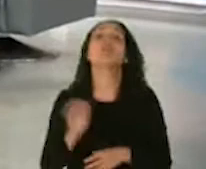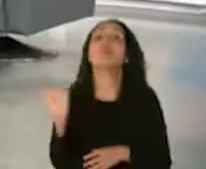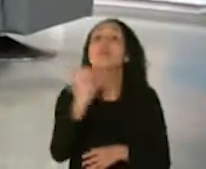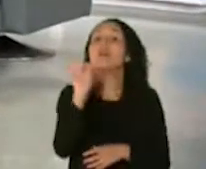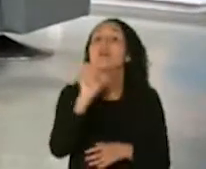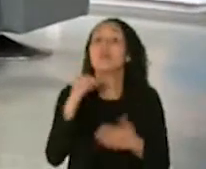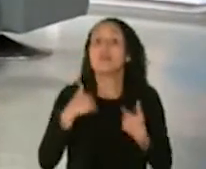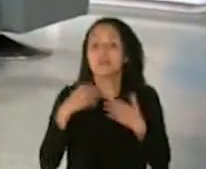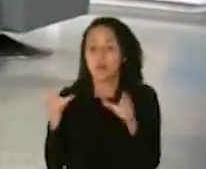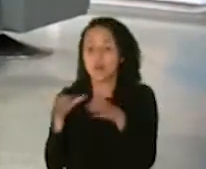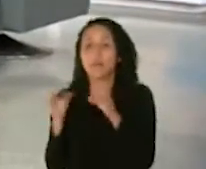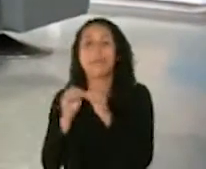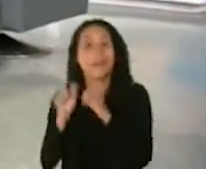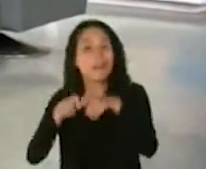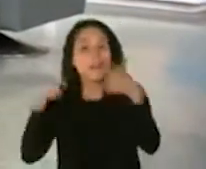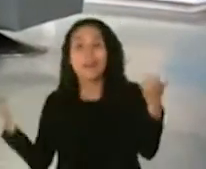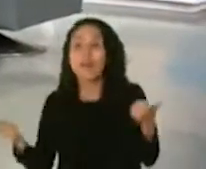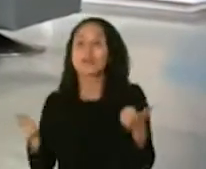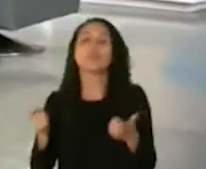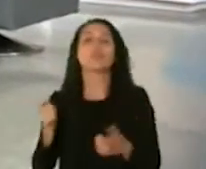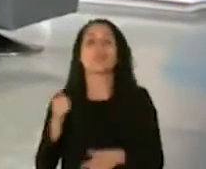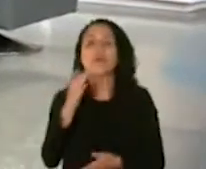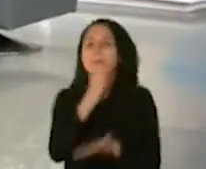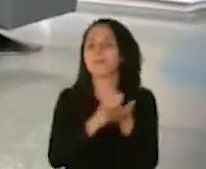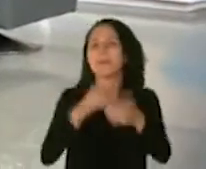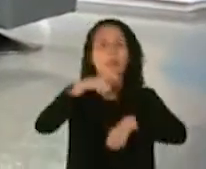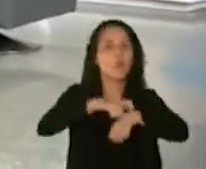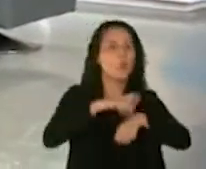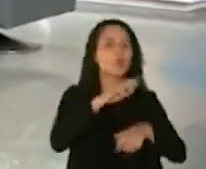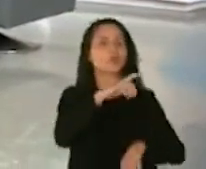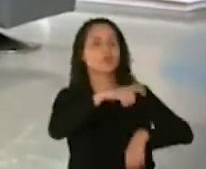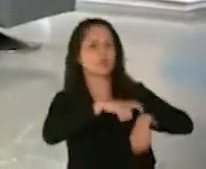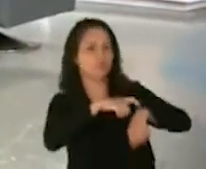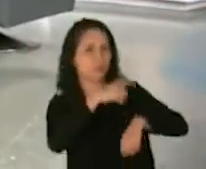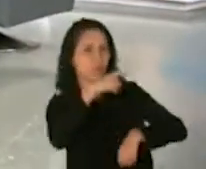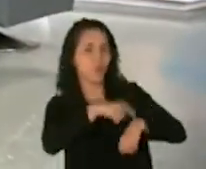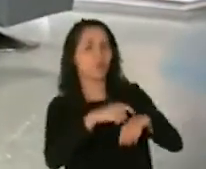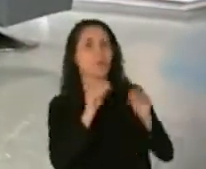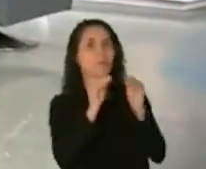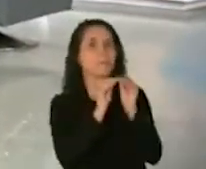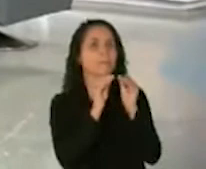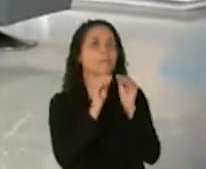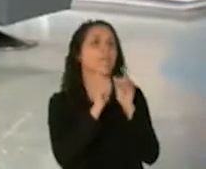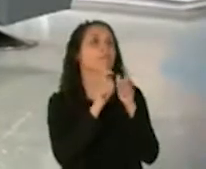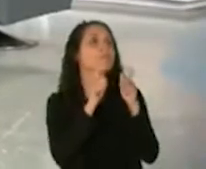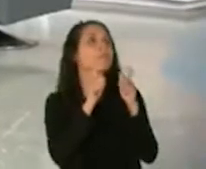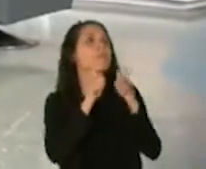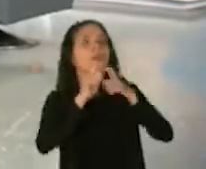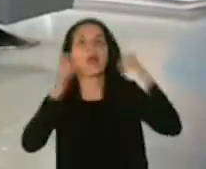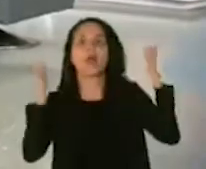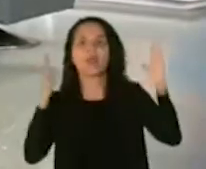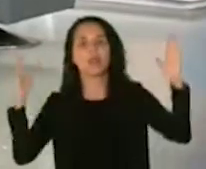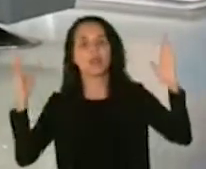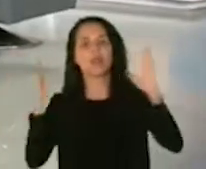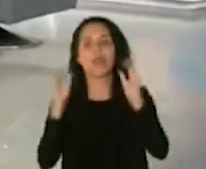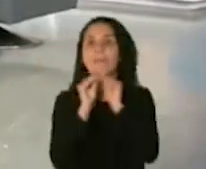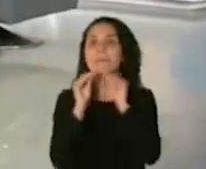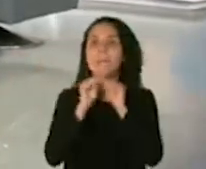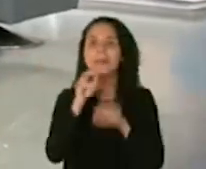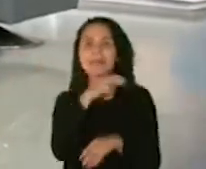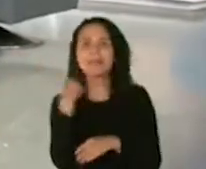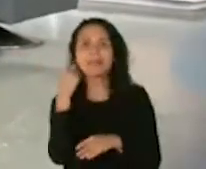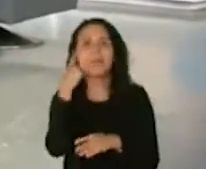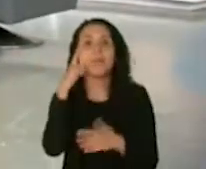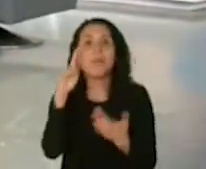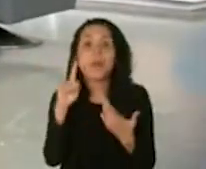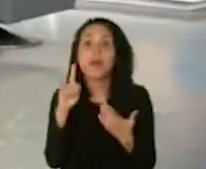el grupo más grande. La fase 1 es bien amplia. Los que tienen mayor riesgo de infectarse